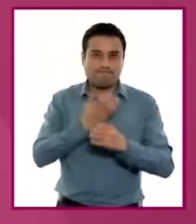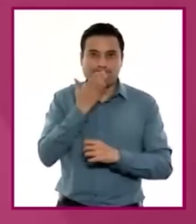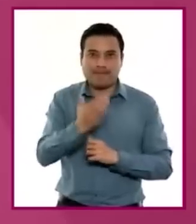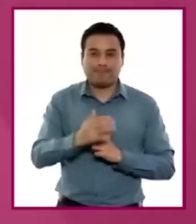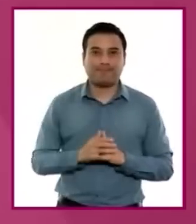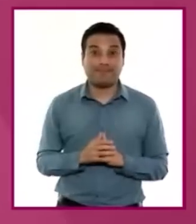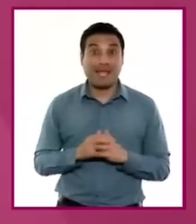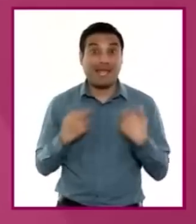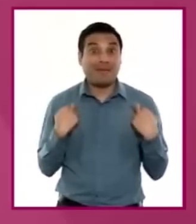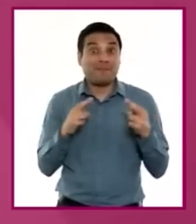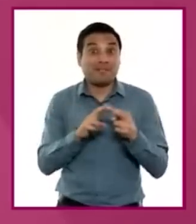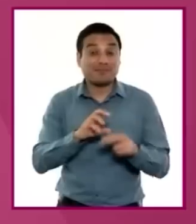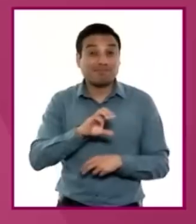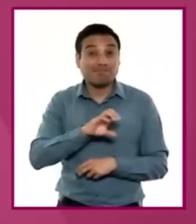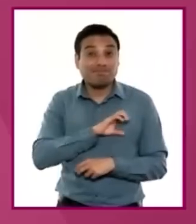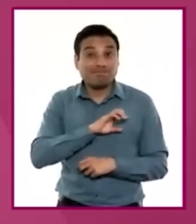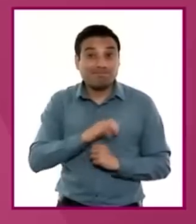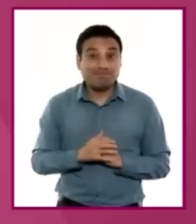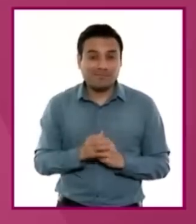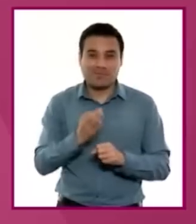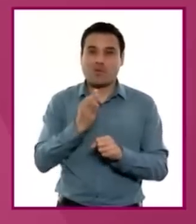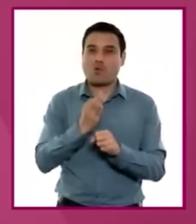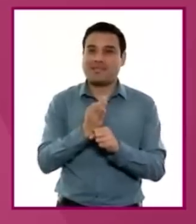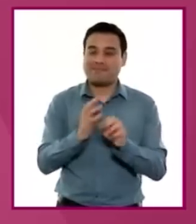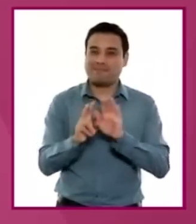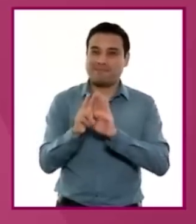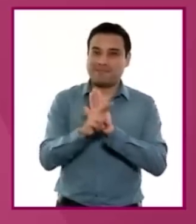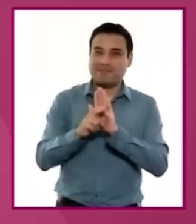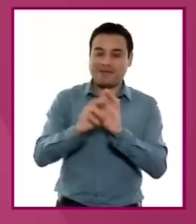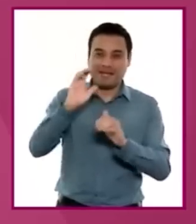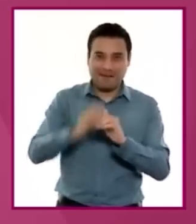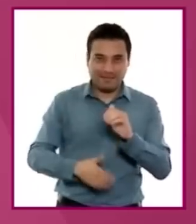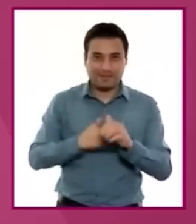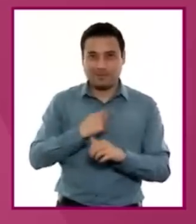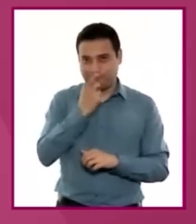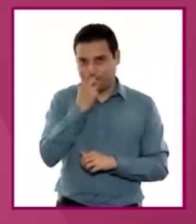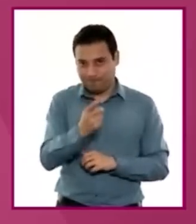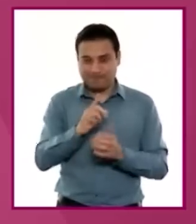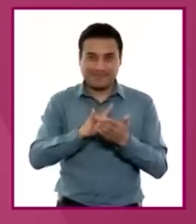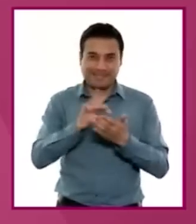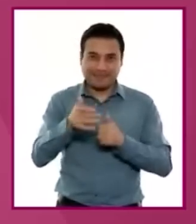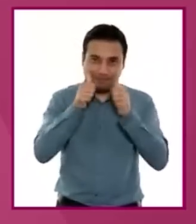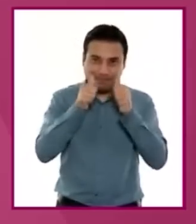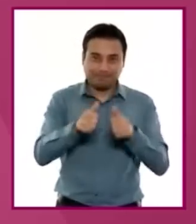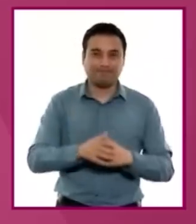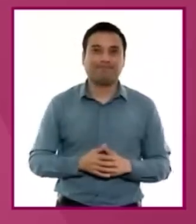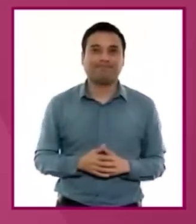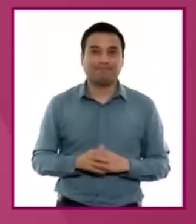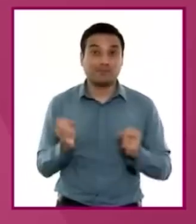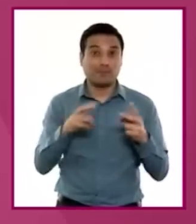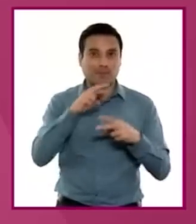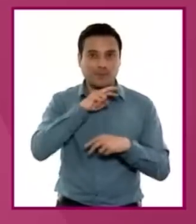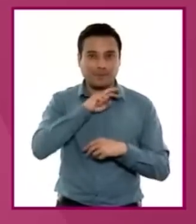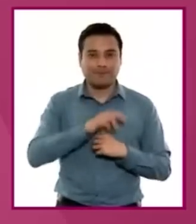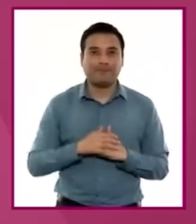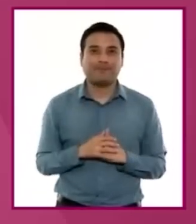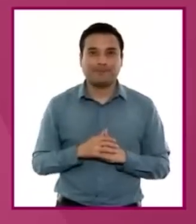maestras y estimados maestros, hemos llegado al final. No me queda más que agradecer su atención. Hasta pronto.